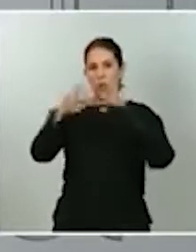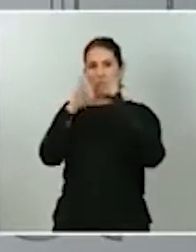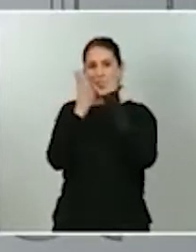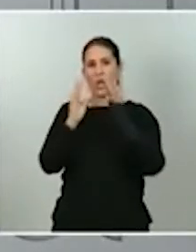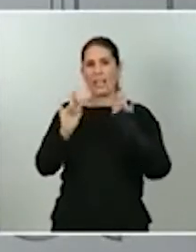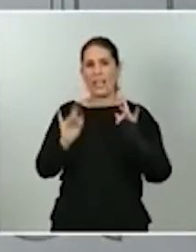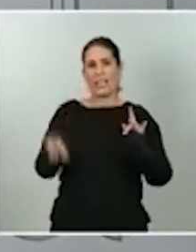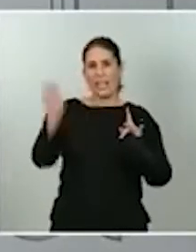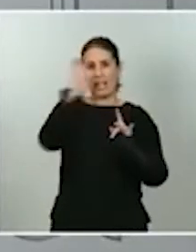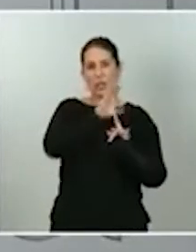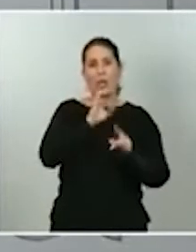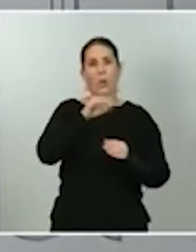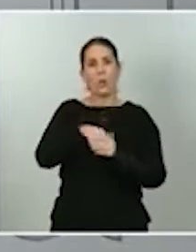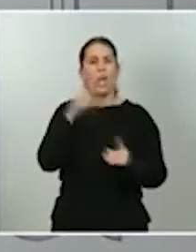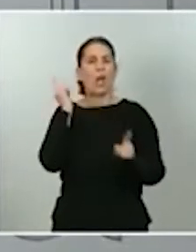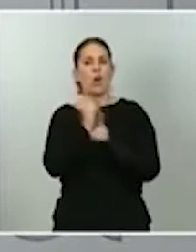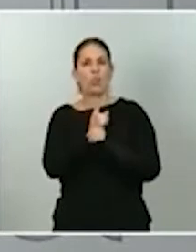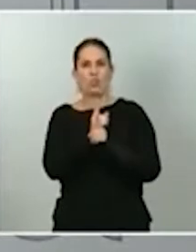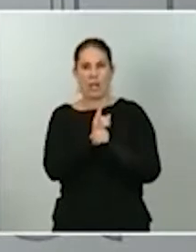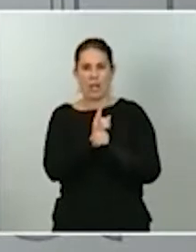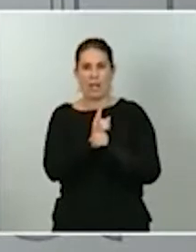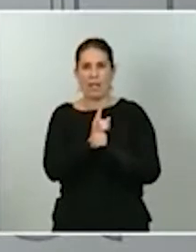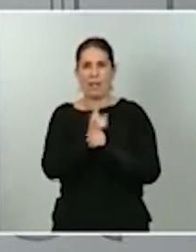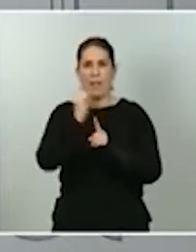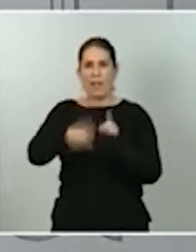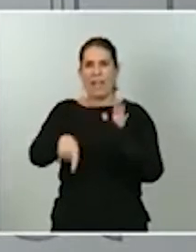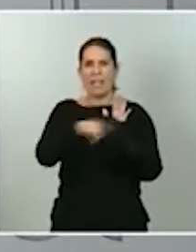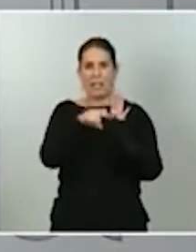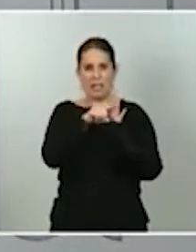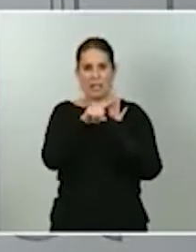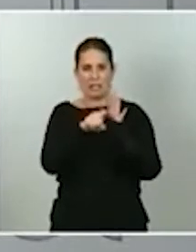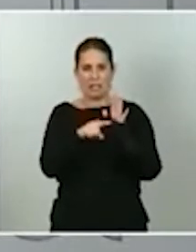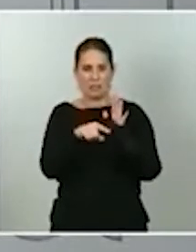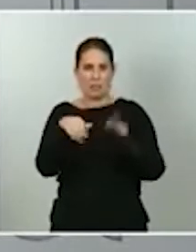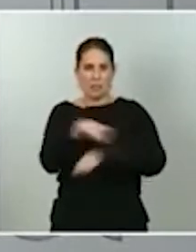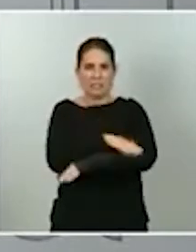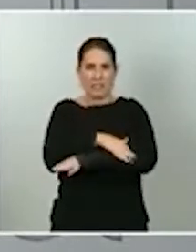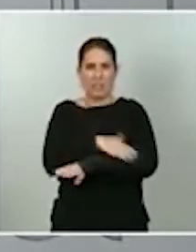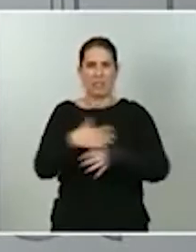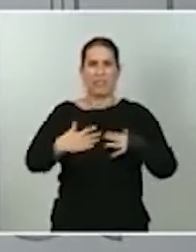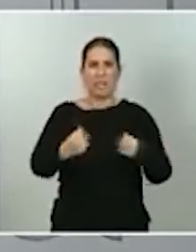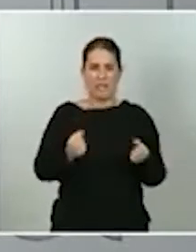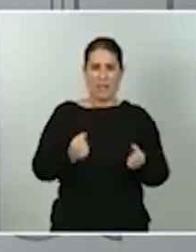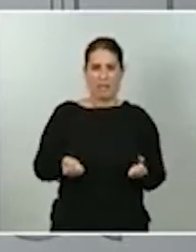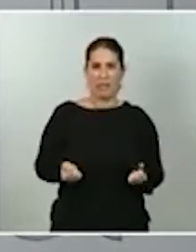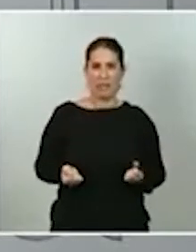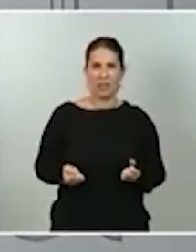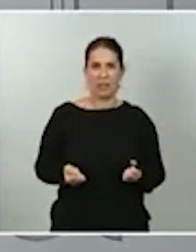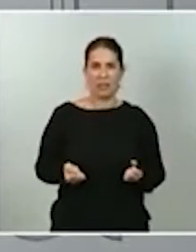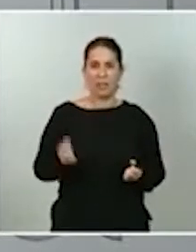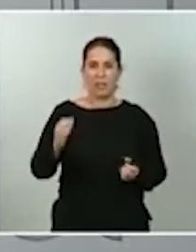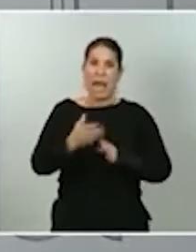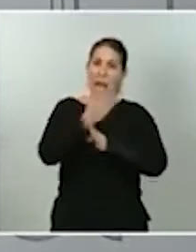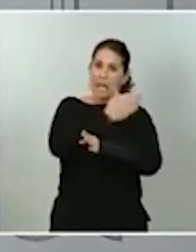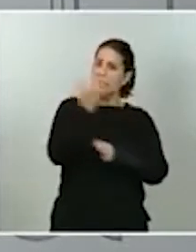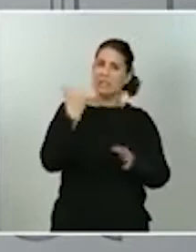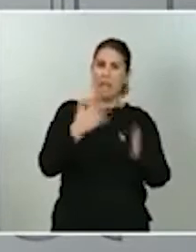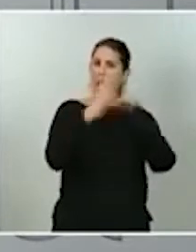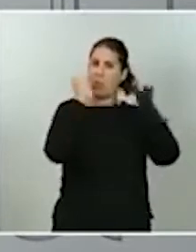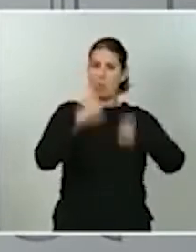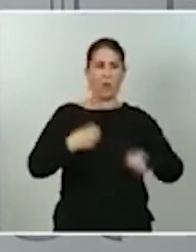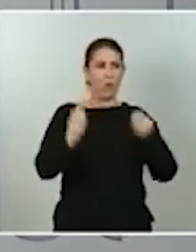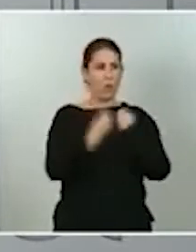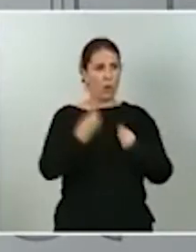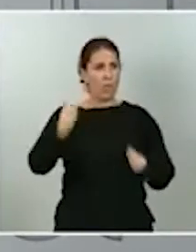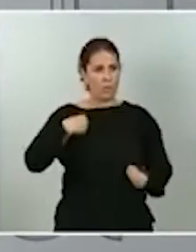contra de las directrices que marcaba el Ministerio de Sanidad y que previamente habían sido acordadas con la propia Comunidad de